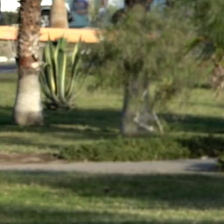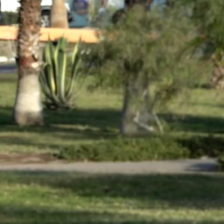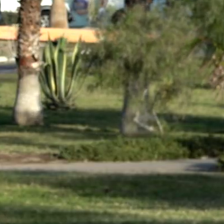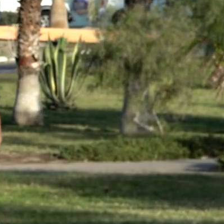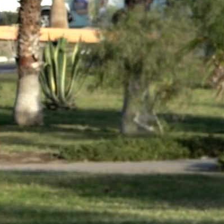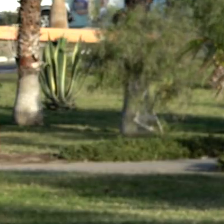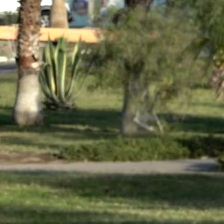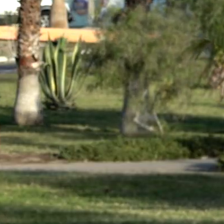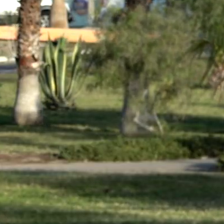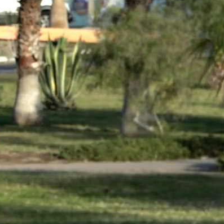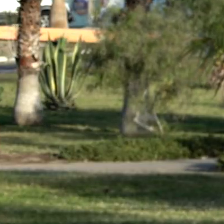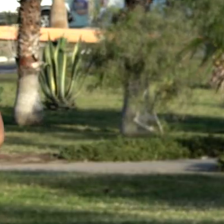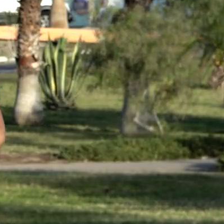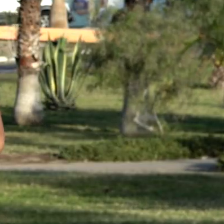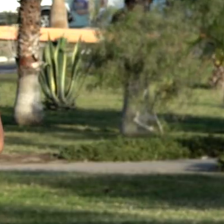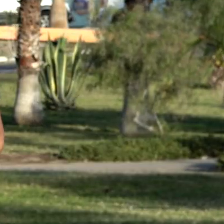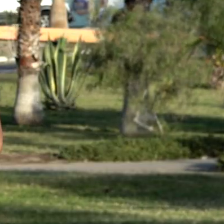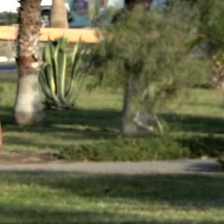El Paso,